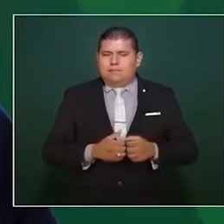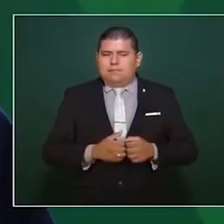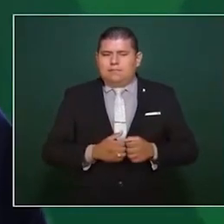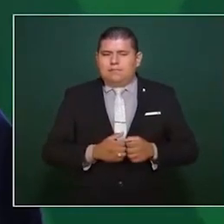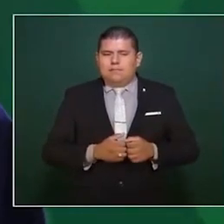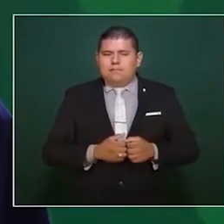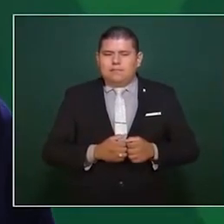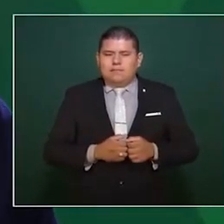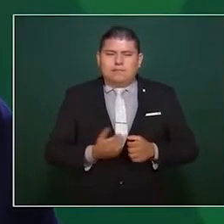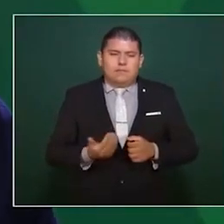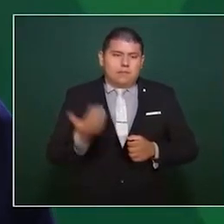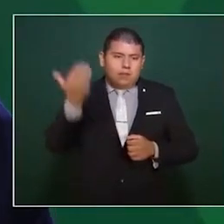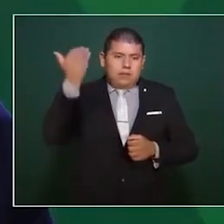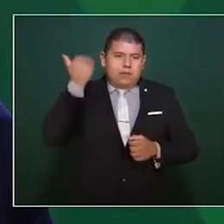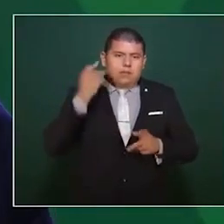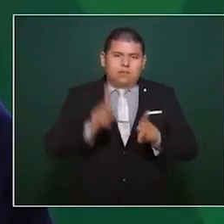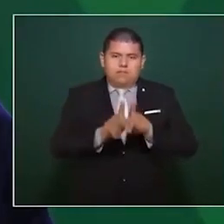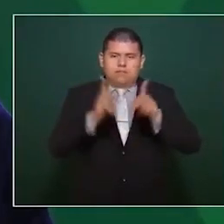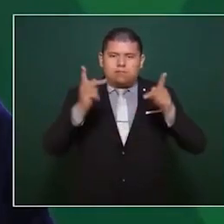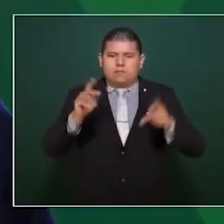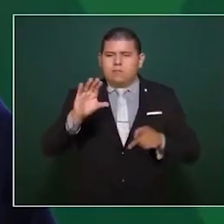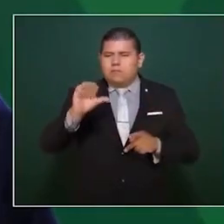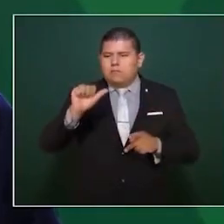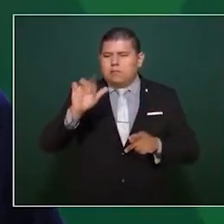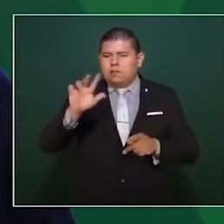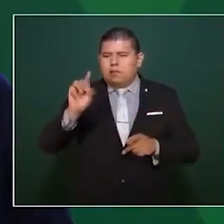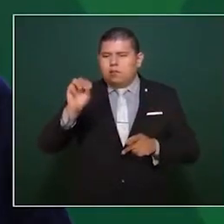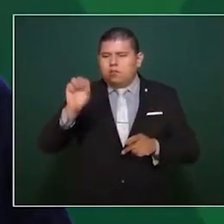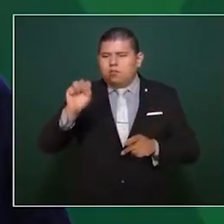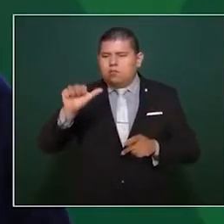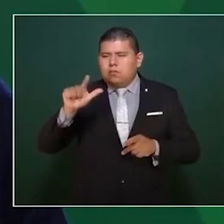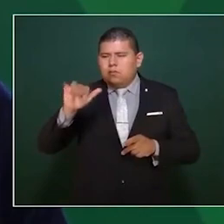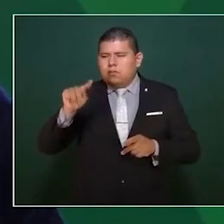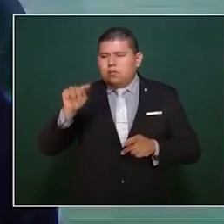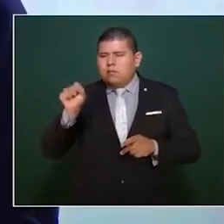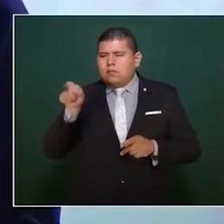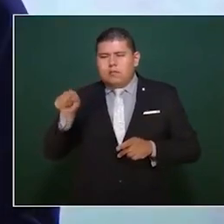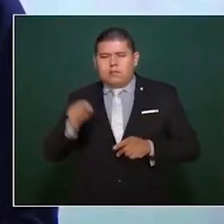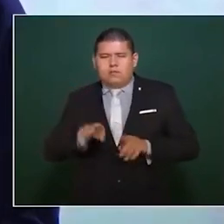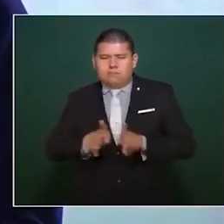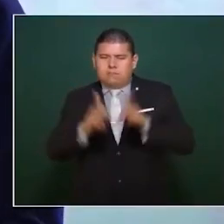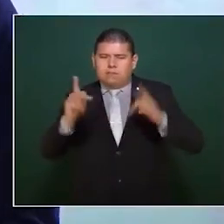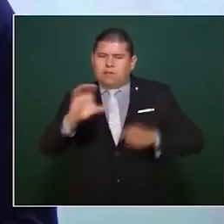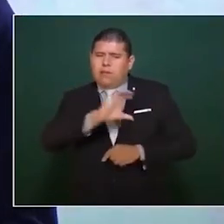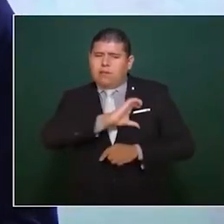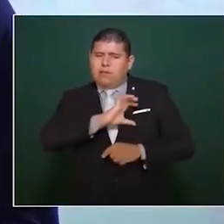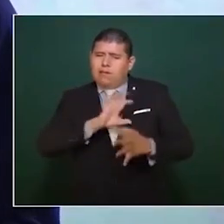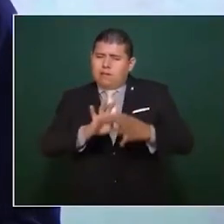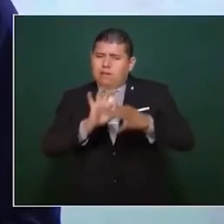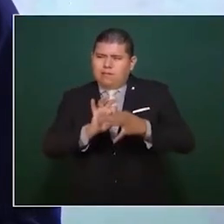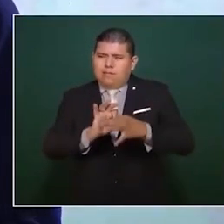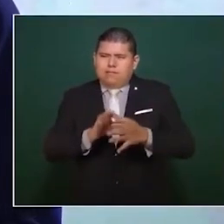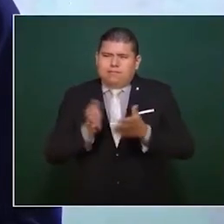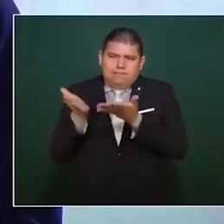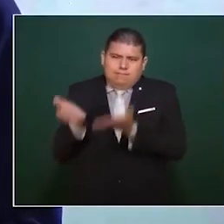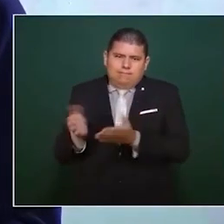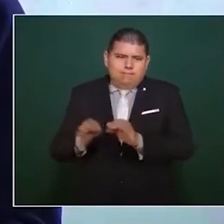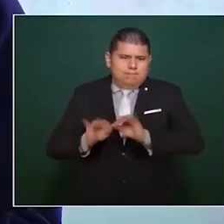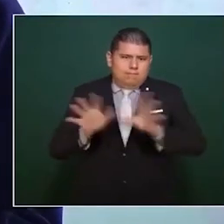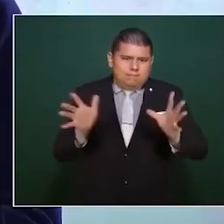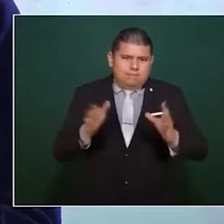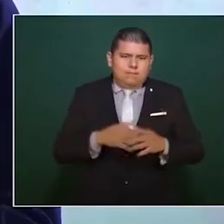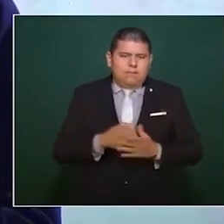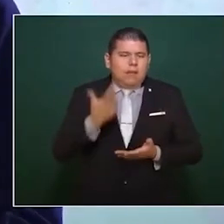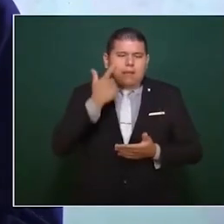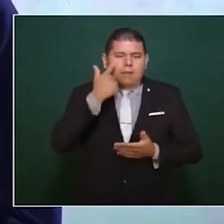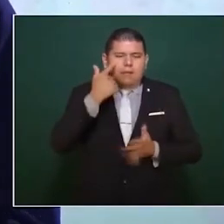Era el periódico consentido de Carlos Salinas de Gortari, lo he dicho, pero es evidente. Te